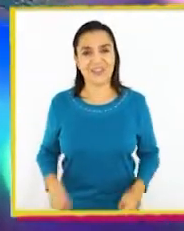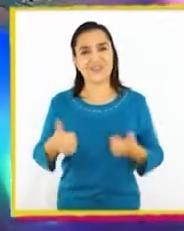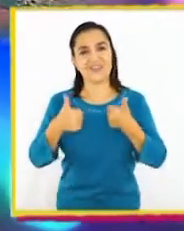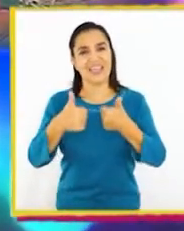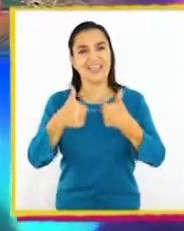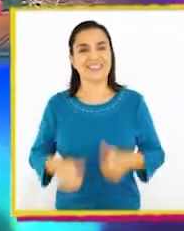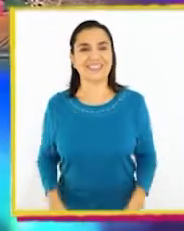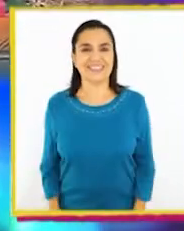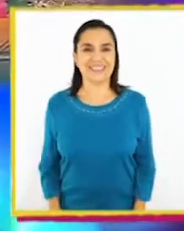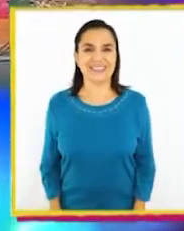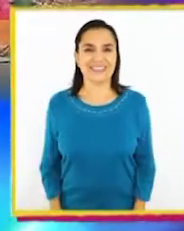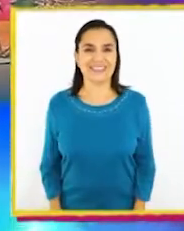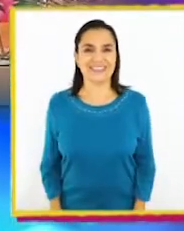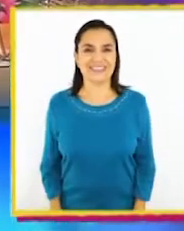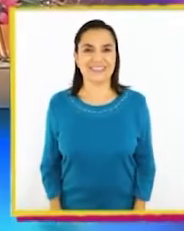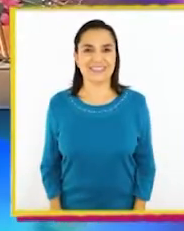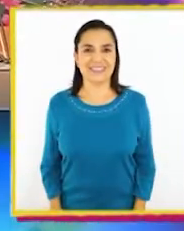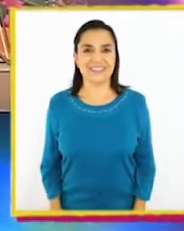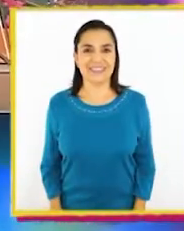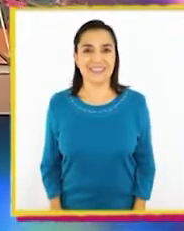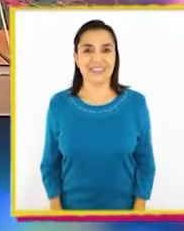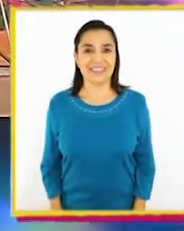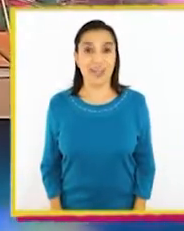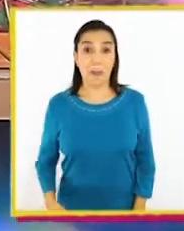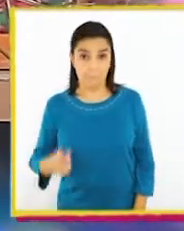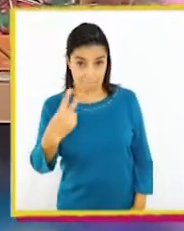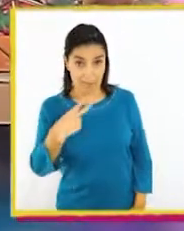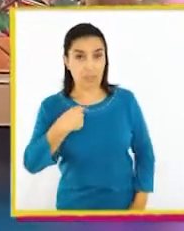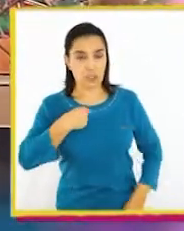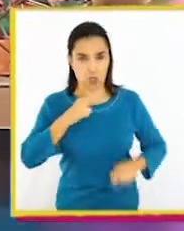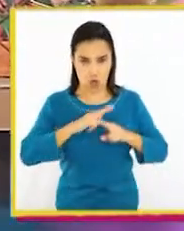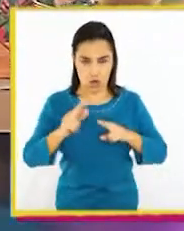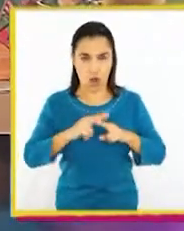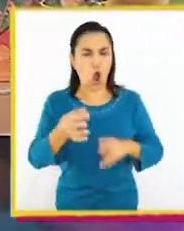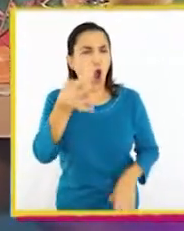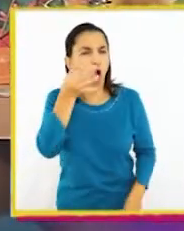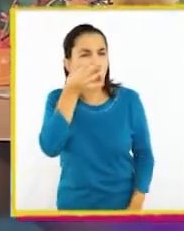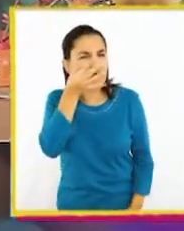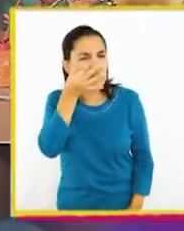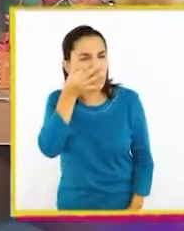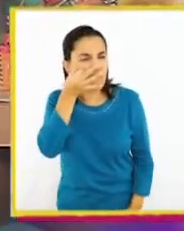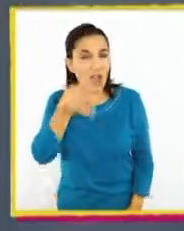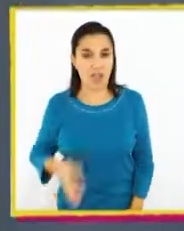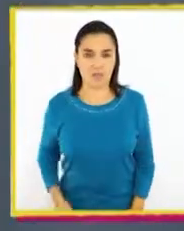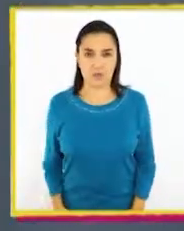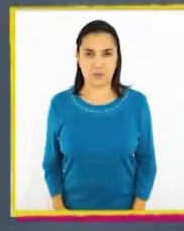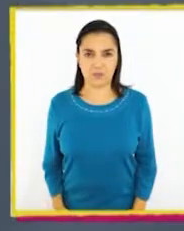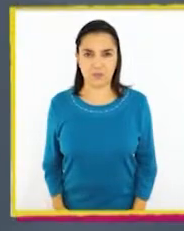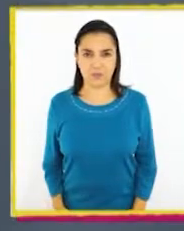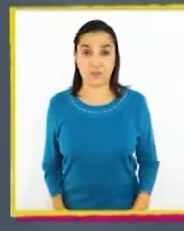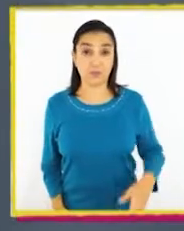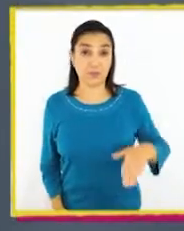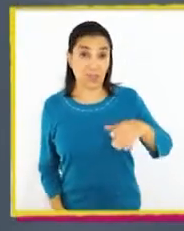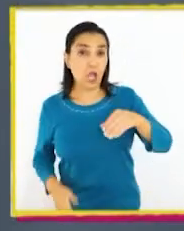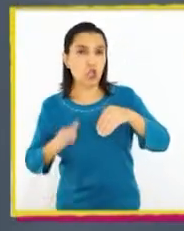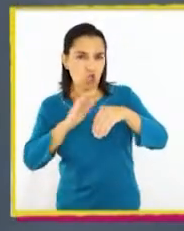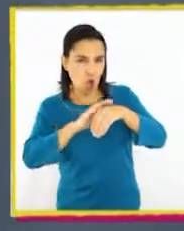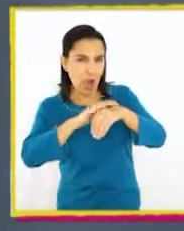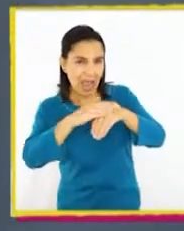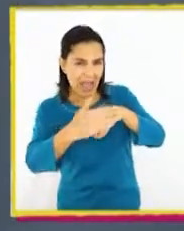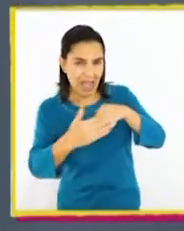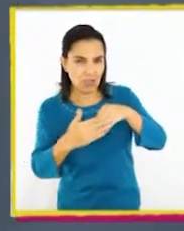¡Bien! Sigan lo que hago. Ahora observamos. Tocando.